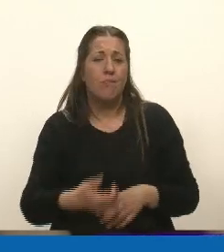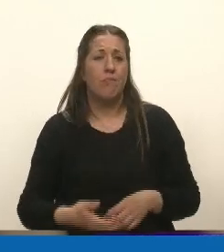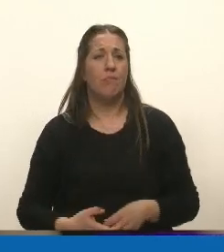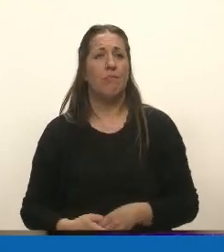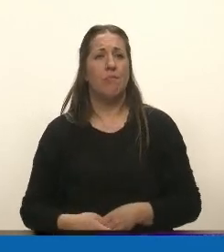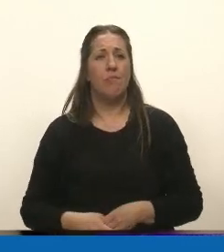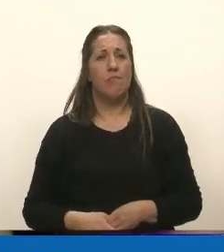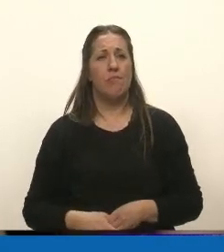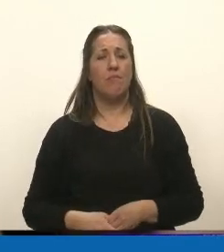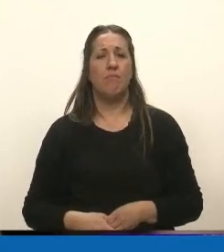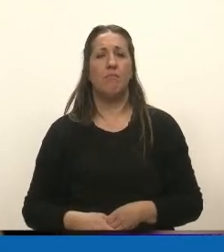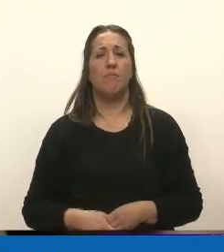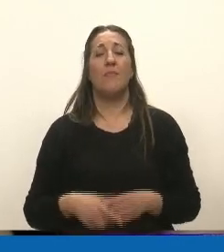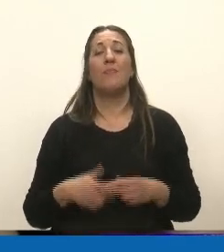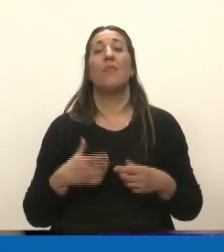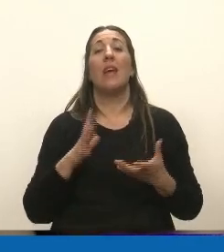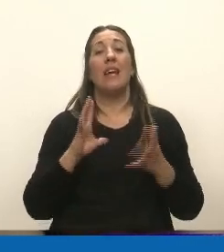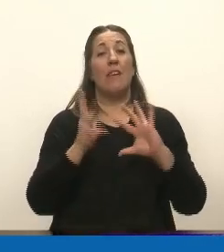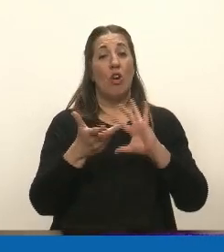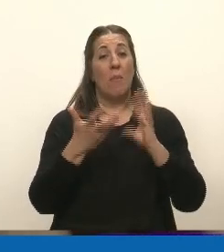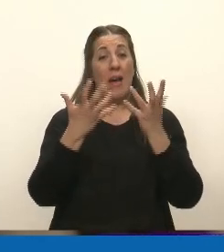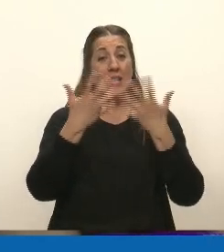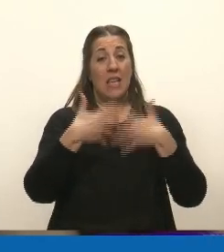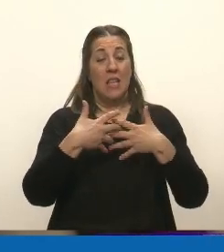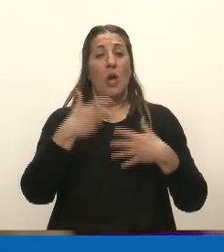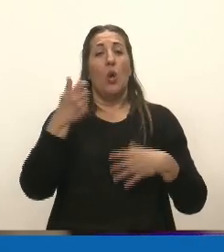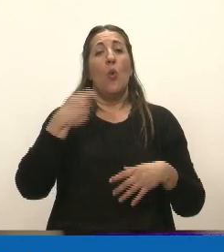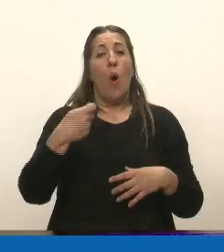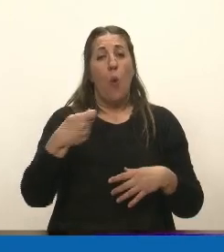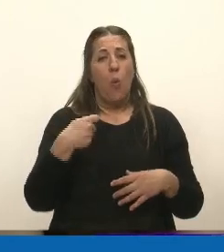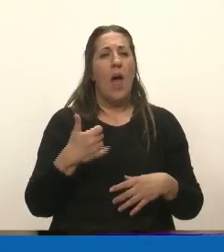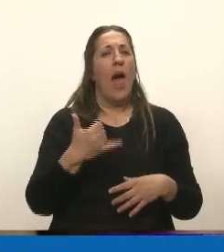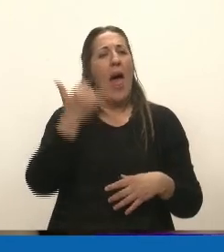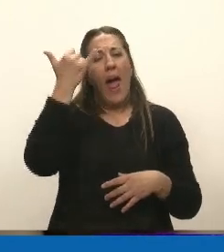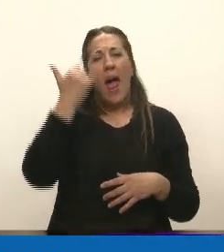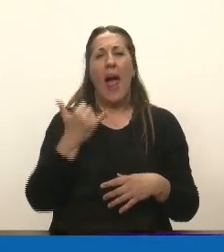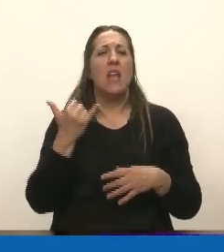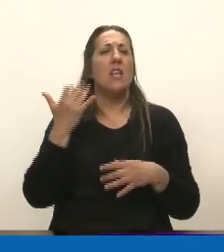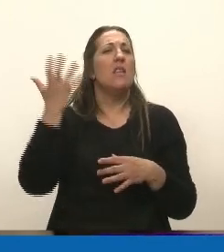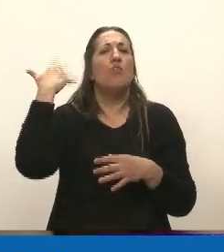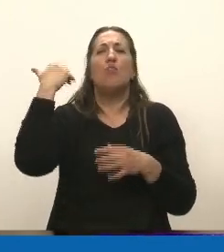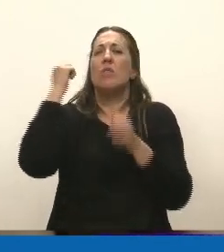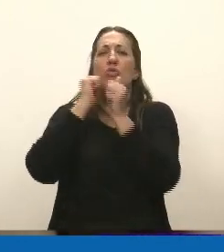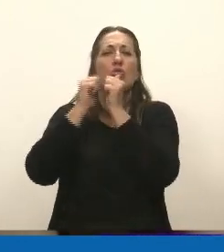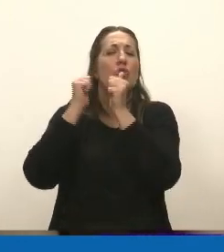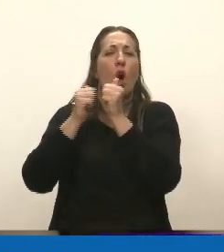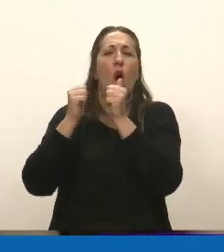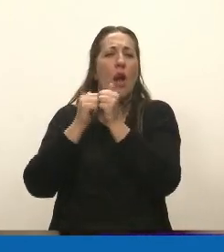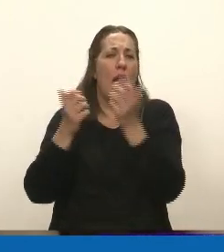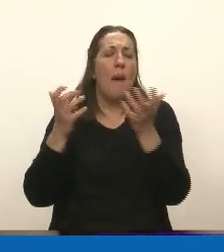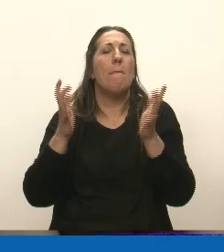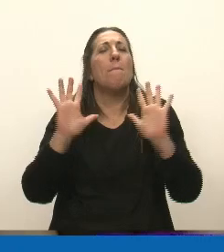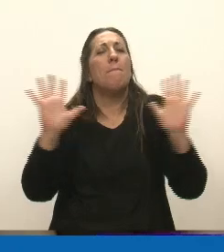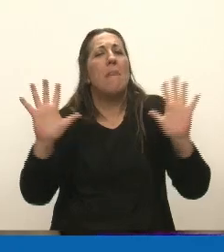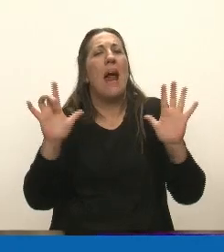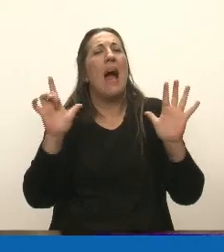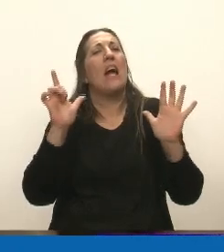El sistema jubilatorio tiene una historia de desavenencias que para que nadie se enoje,